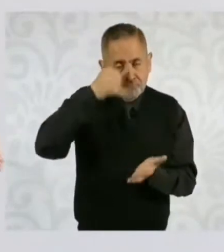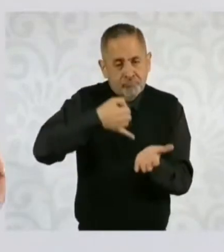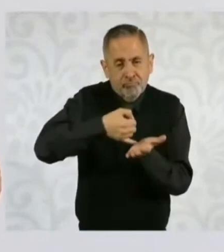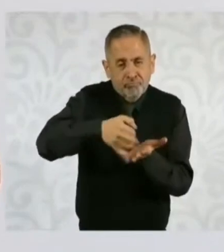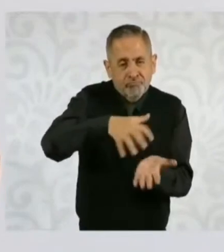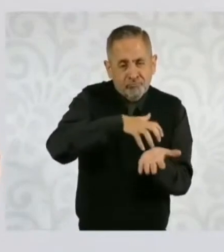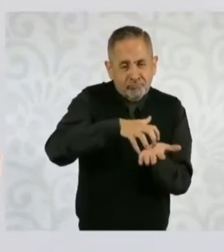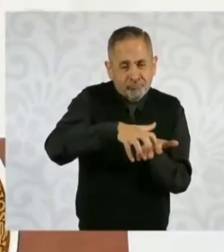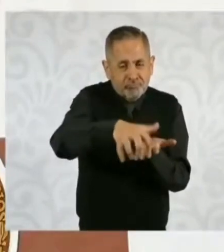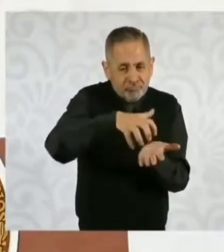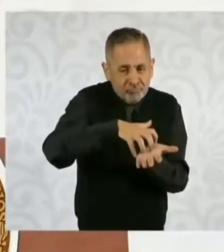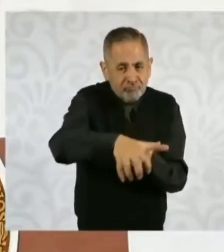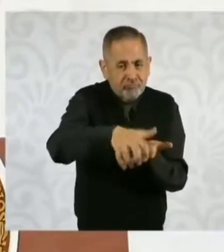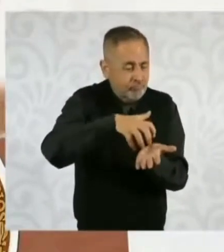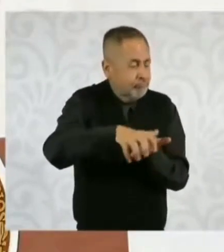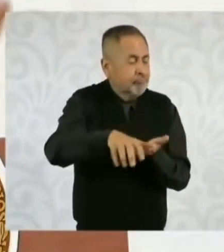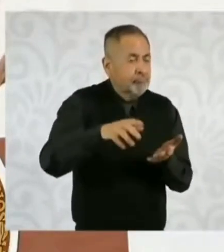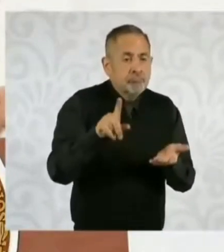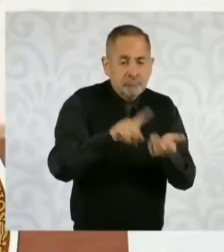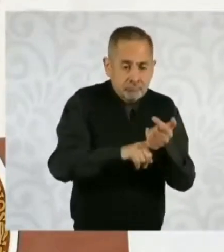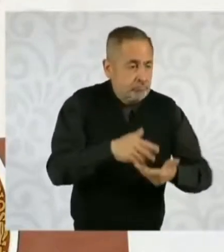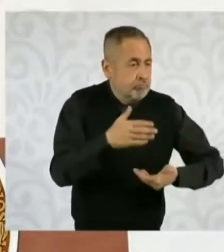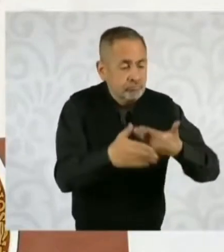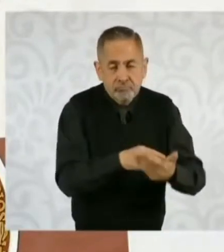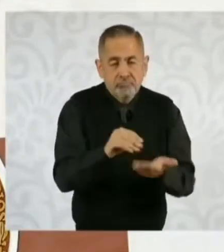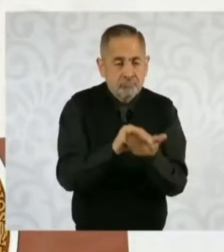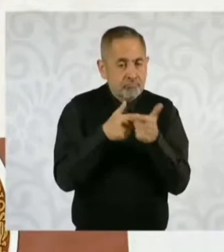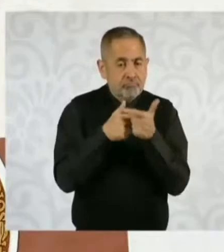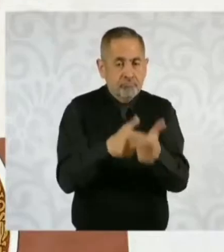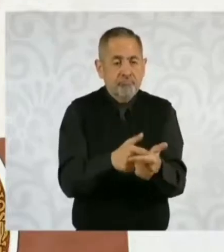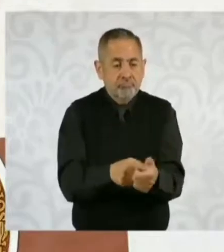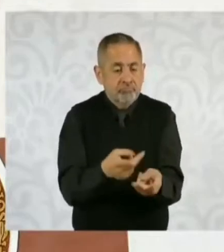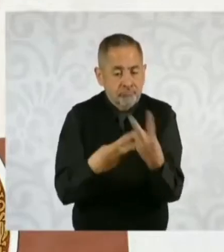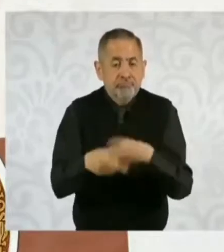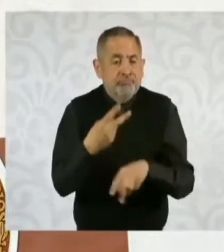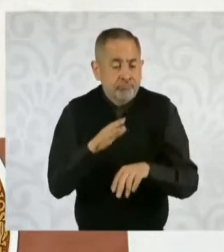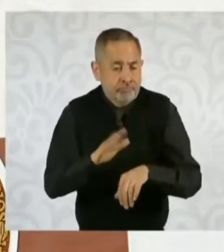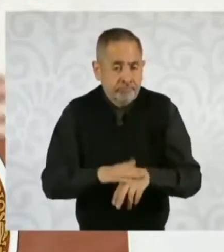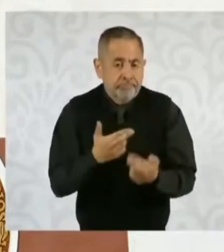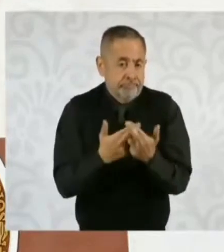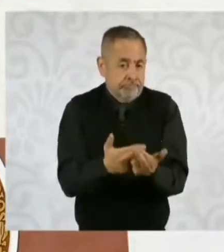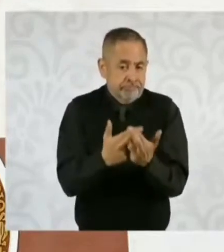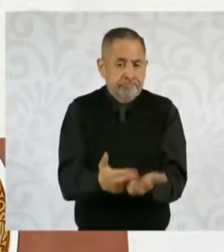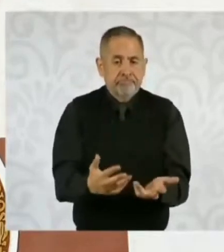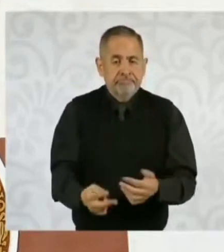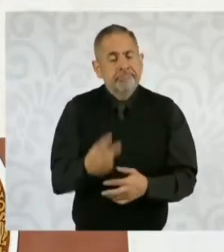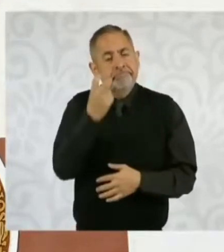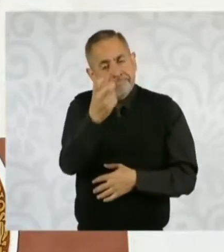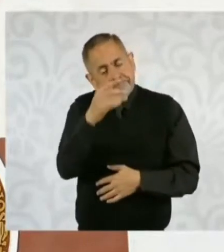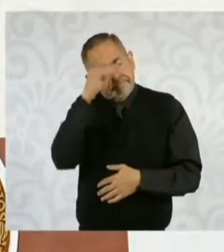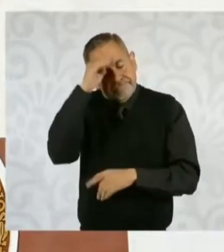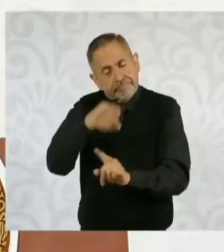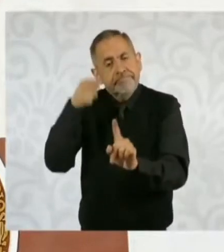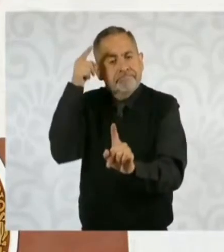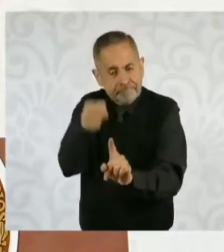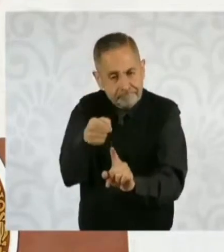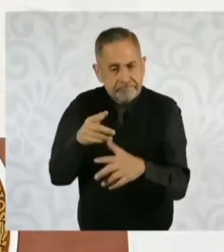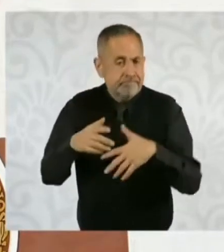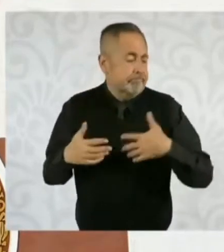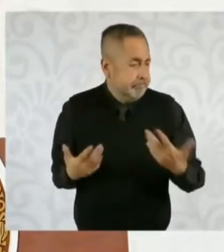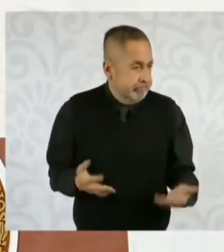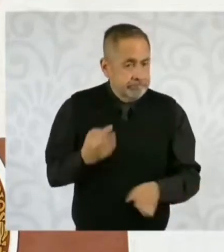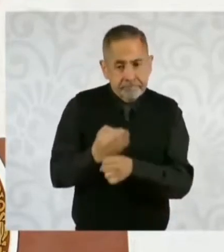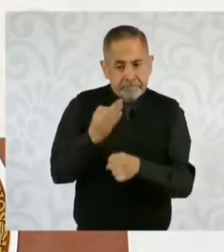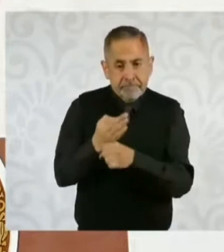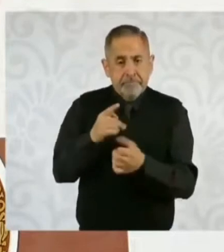pueda seguir las actividades productivas, incluso con mayor productividad? Ese es el trabajo fundamental que